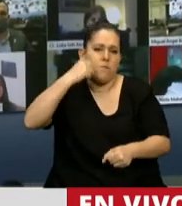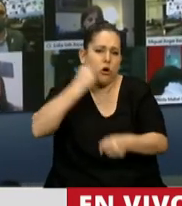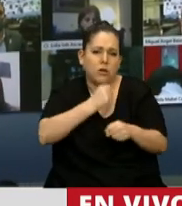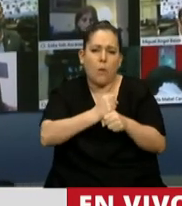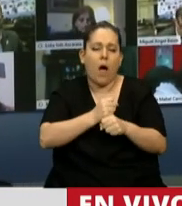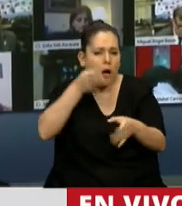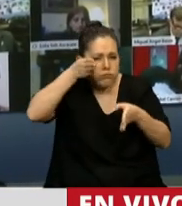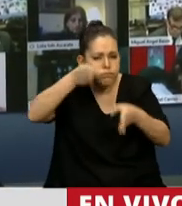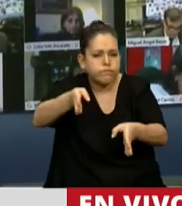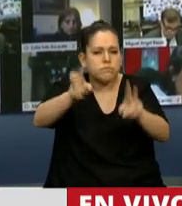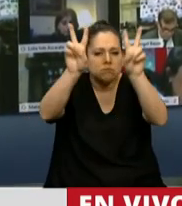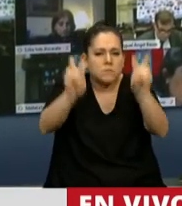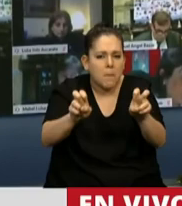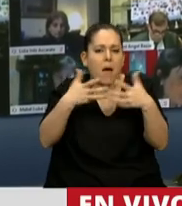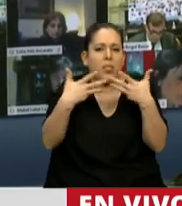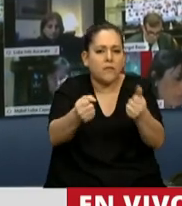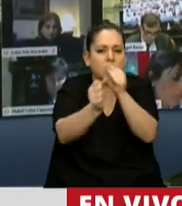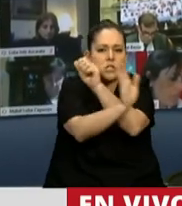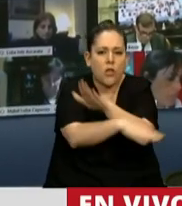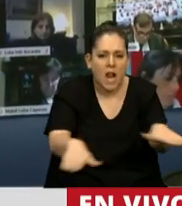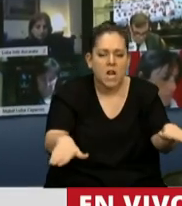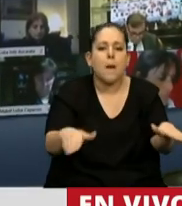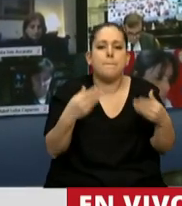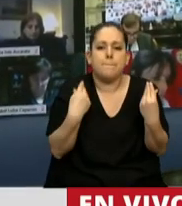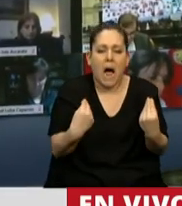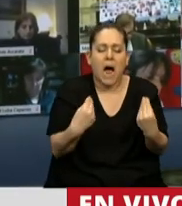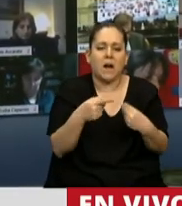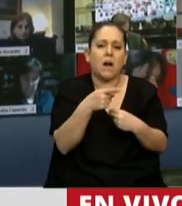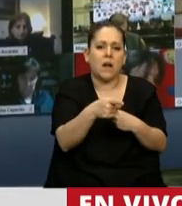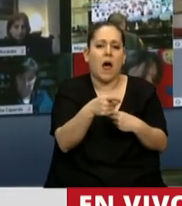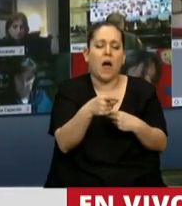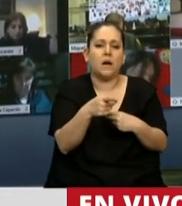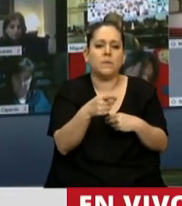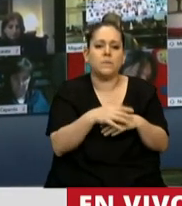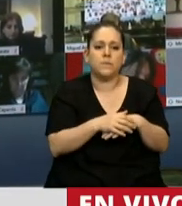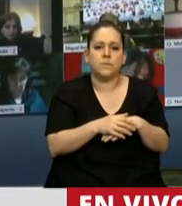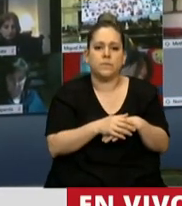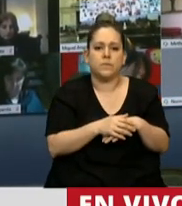perspectiva de defensa de los derechos de la niñez para que no se sigan vulnerando